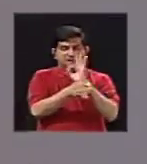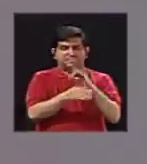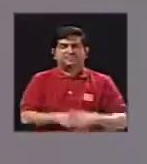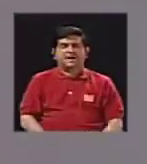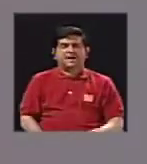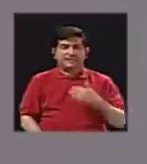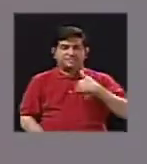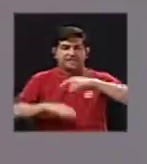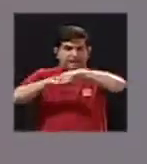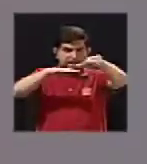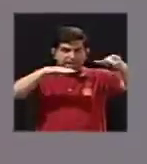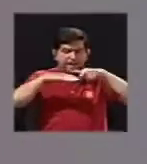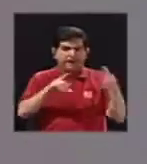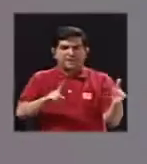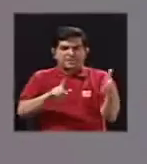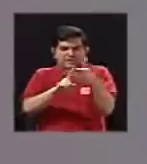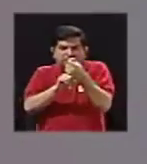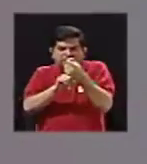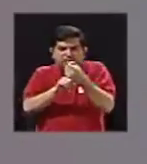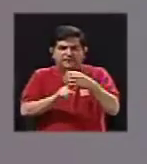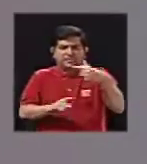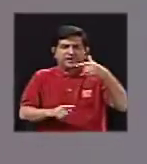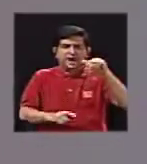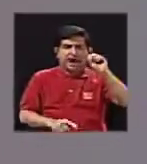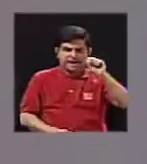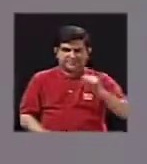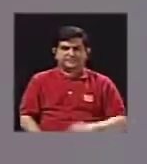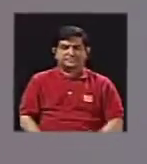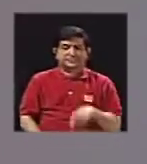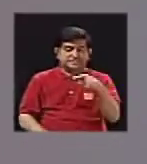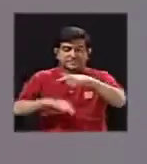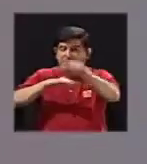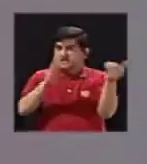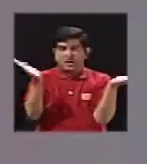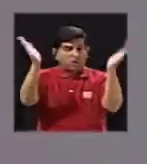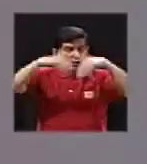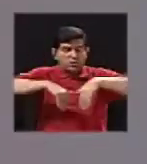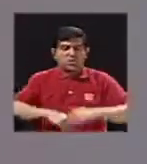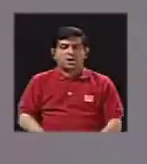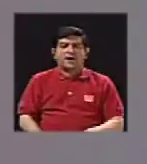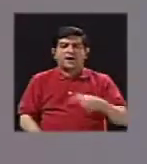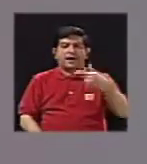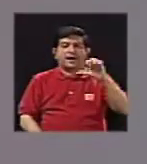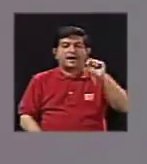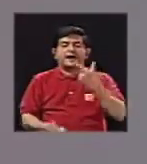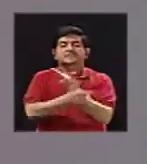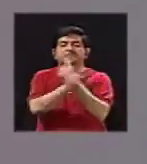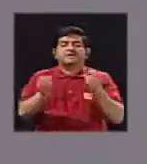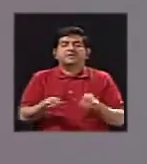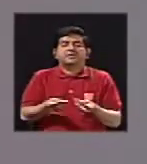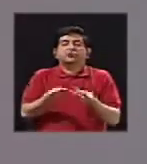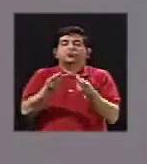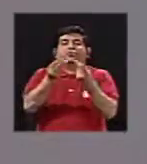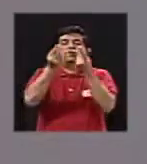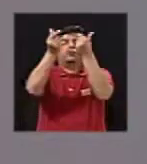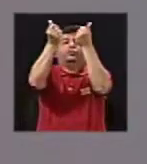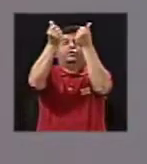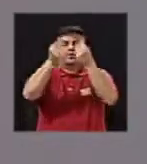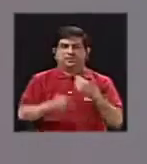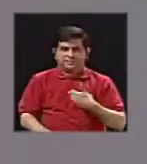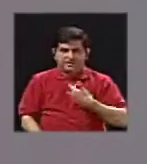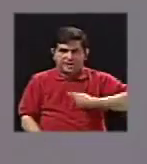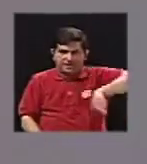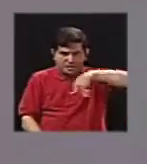gas, del lago, ¿verdad? Es atrapar los gases y si ese lago no está, el gas saldría libremente a la atmósfera, en la cual